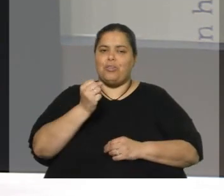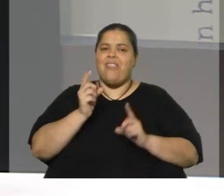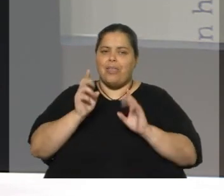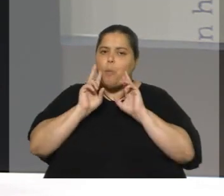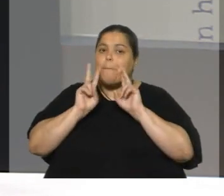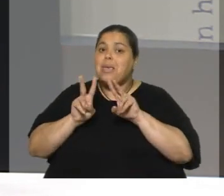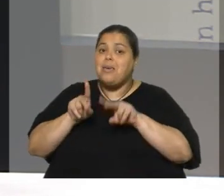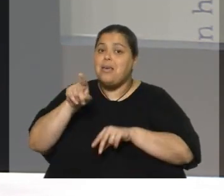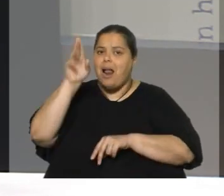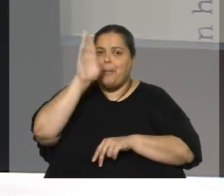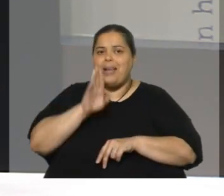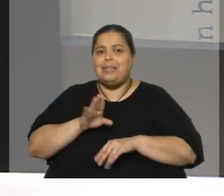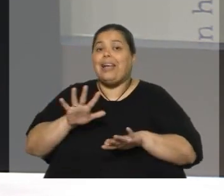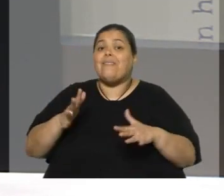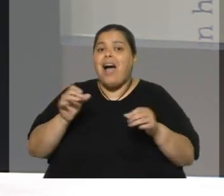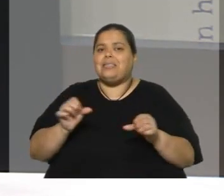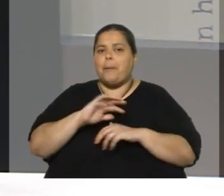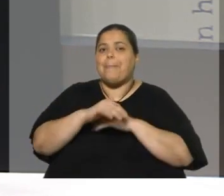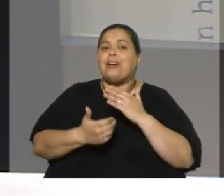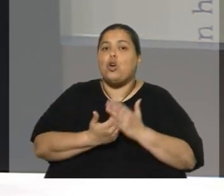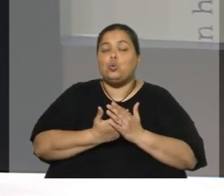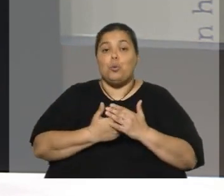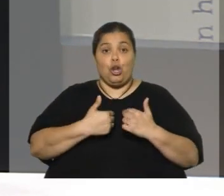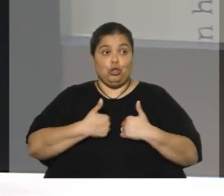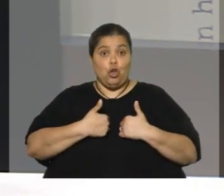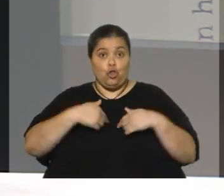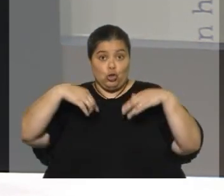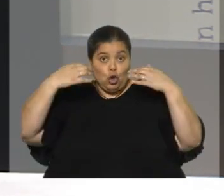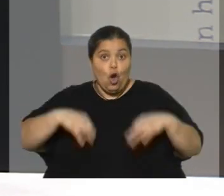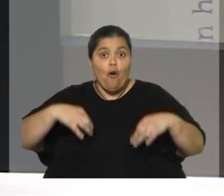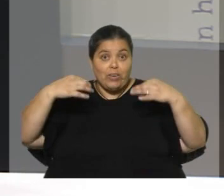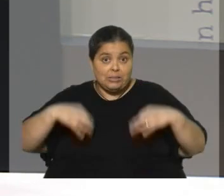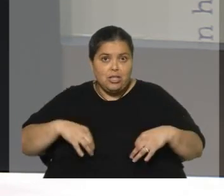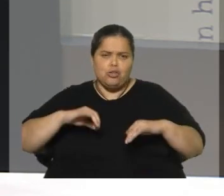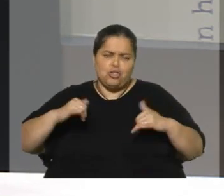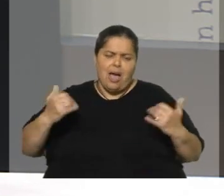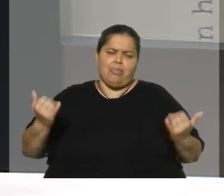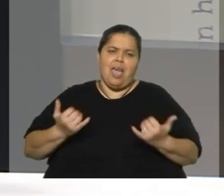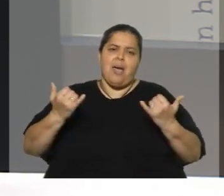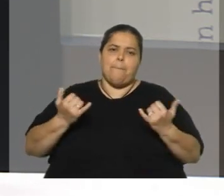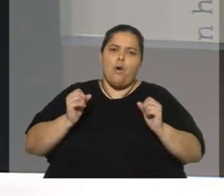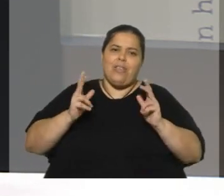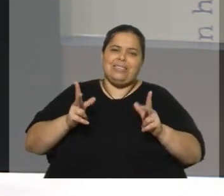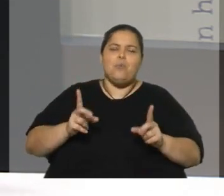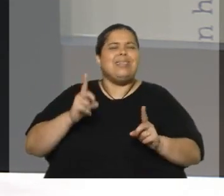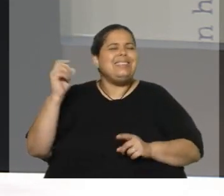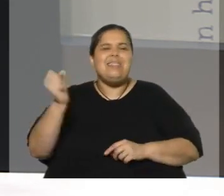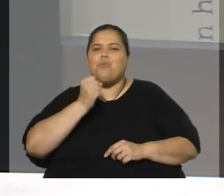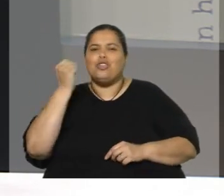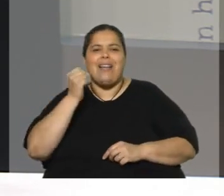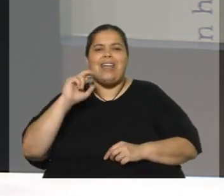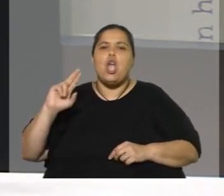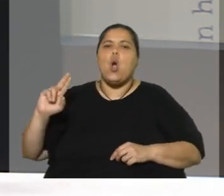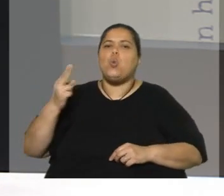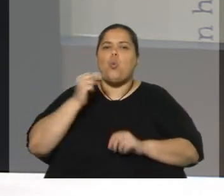Brasil es qué va a hacer con el Mercosur porque sí estamos convencidos nosotros, y lo debimos diciendo hace mucho tiempo, que es clave que Uruguay pueda tener